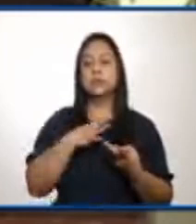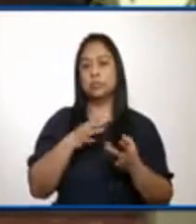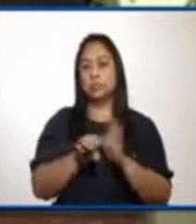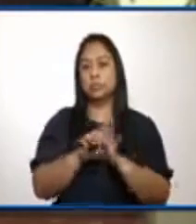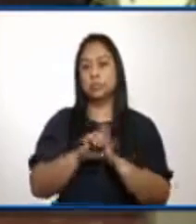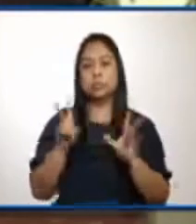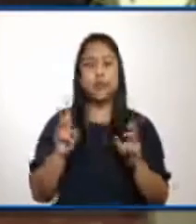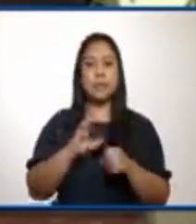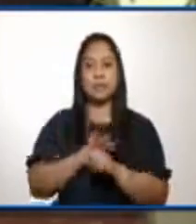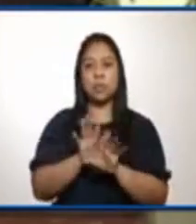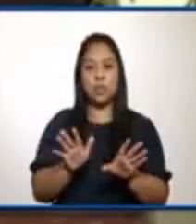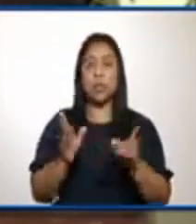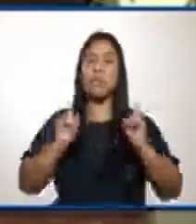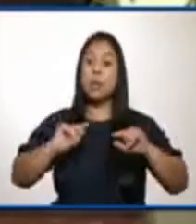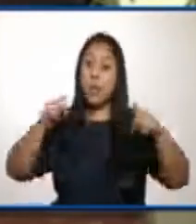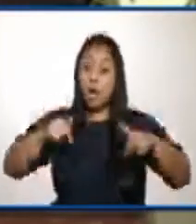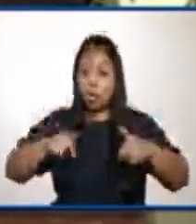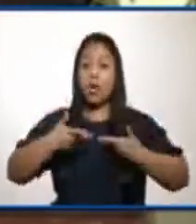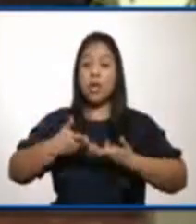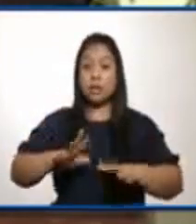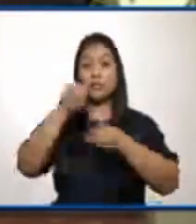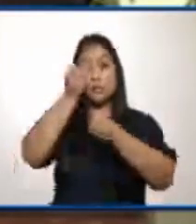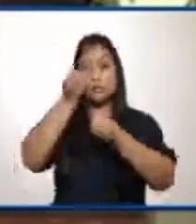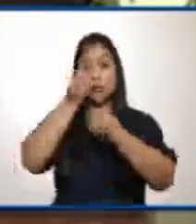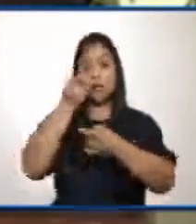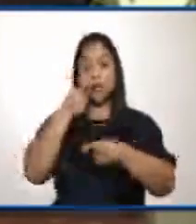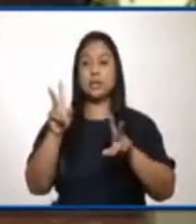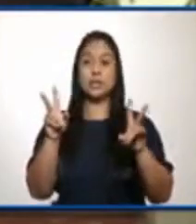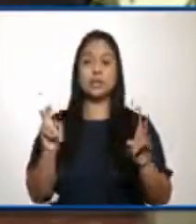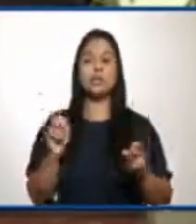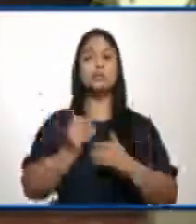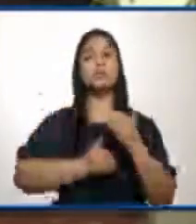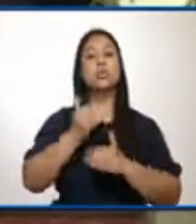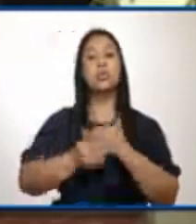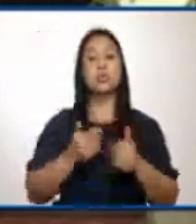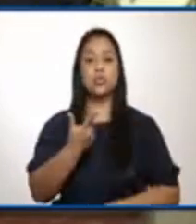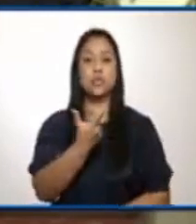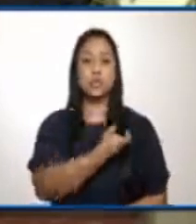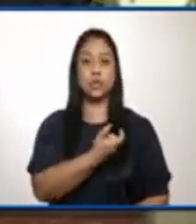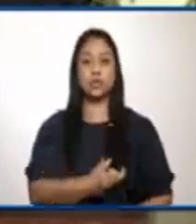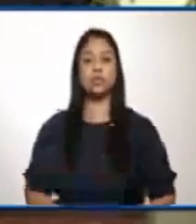con COVID, pero ahora también estamos informando sobre el proceso de la vacunación.